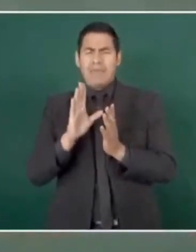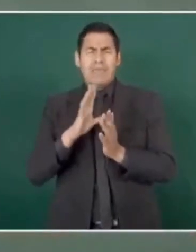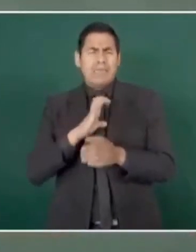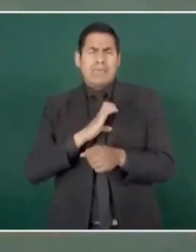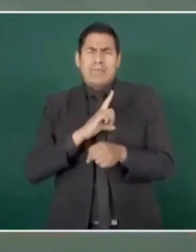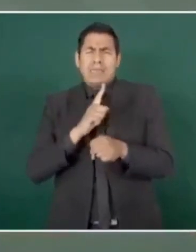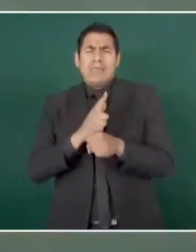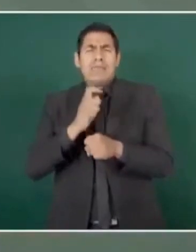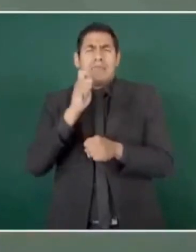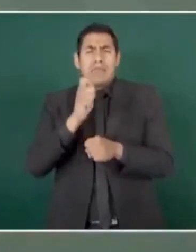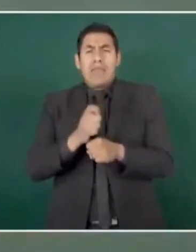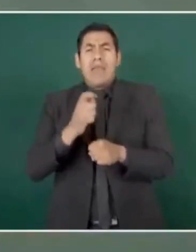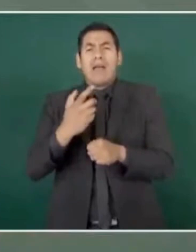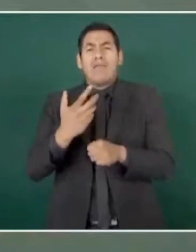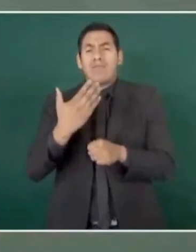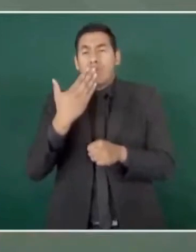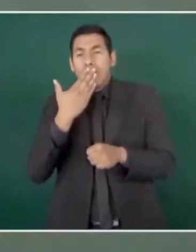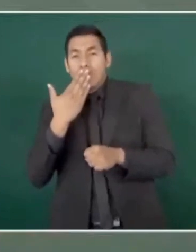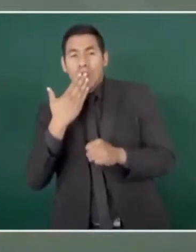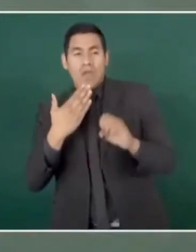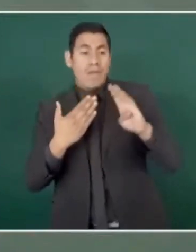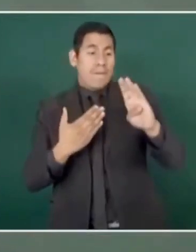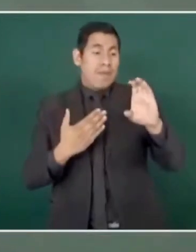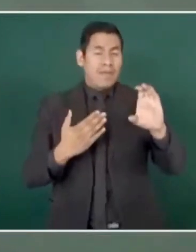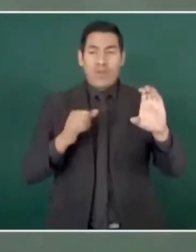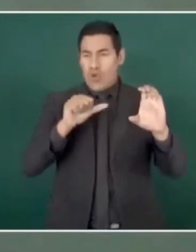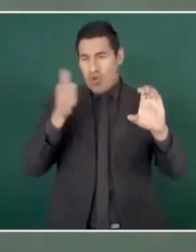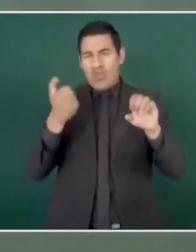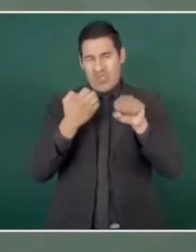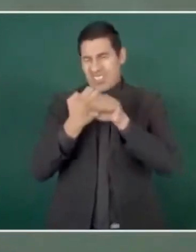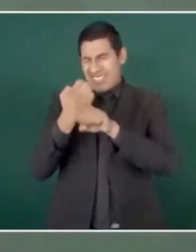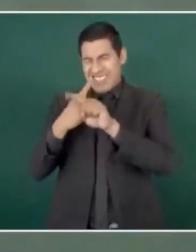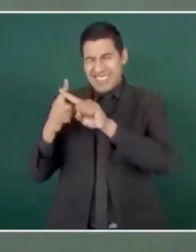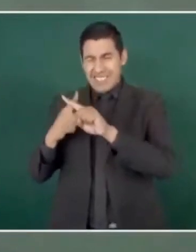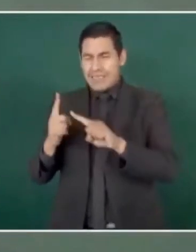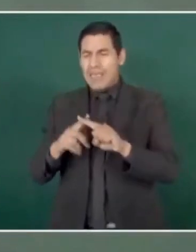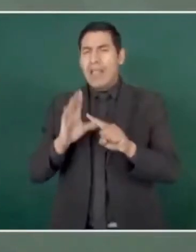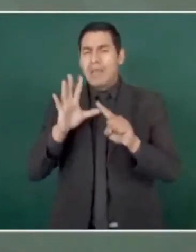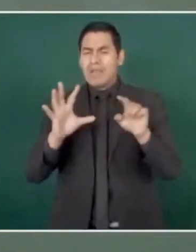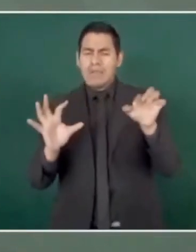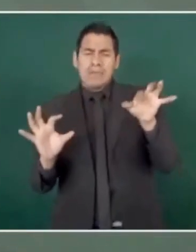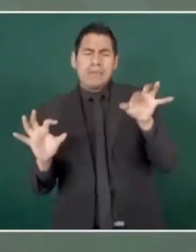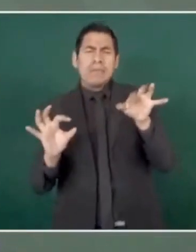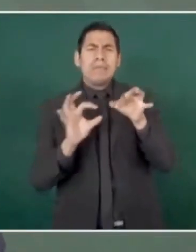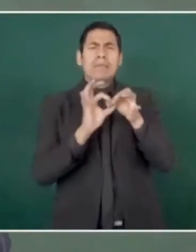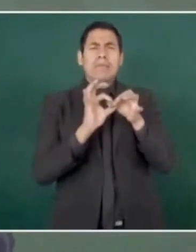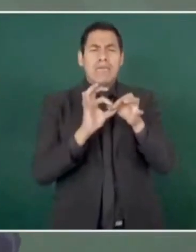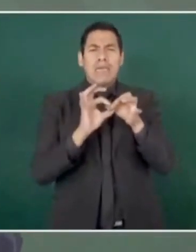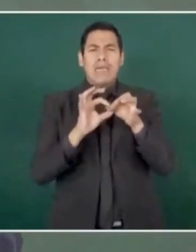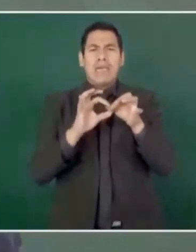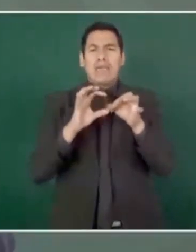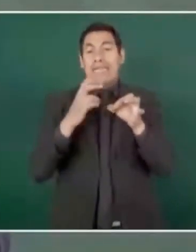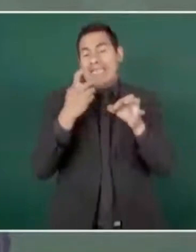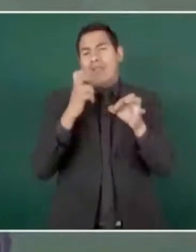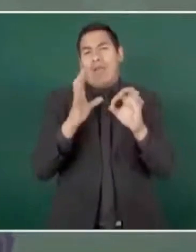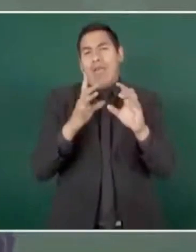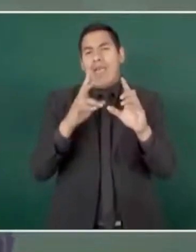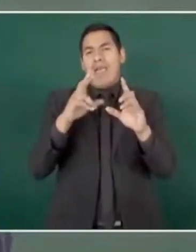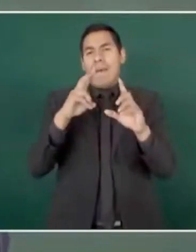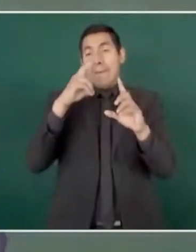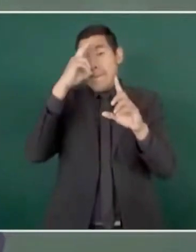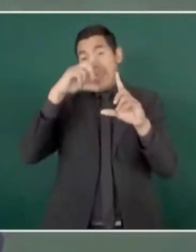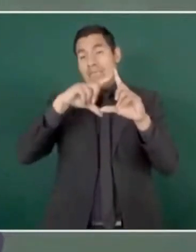para comunicar a Baja California con todo el Sistema Nacional de Electricidad?